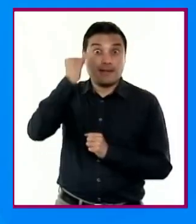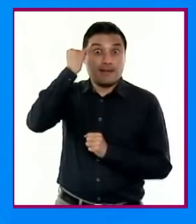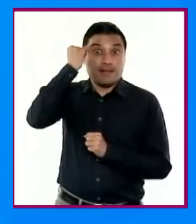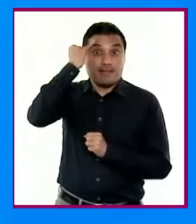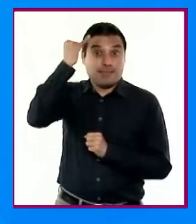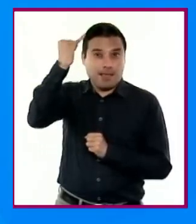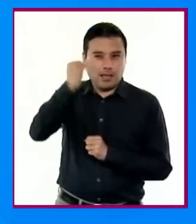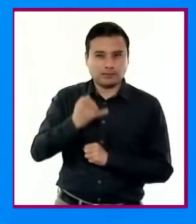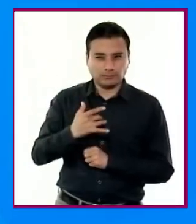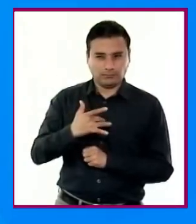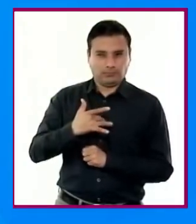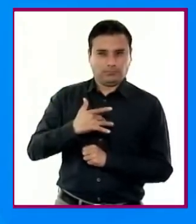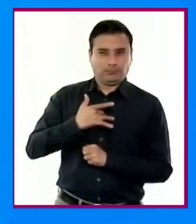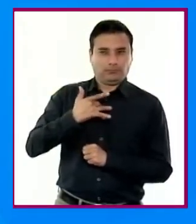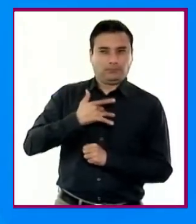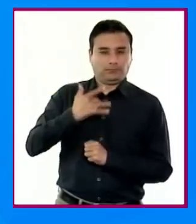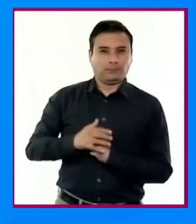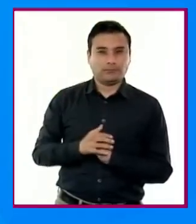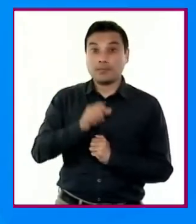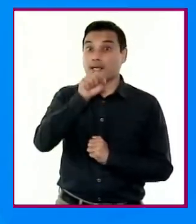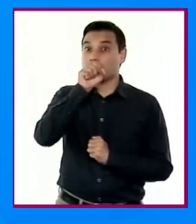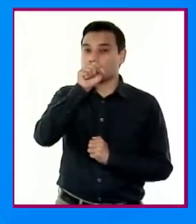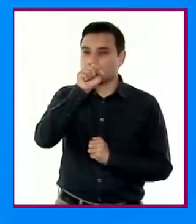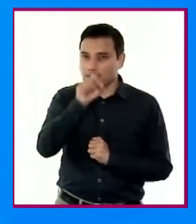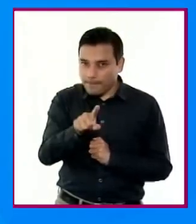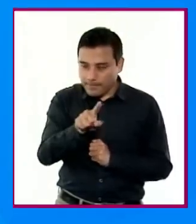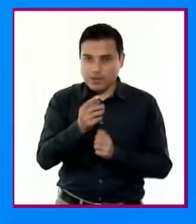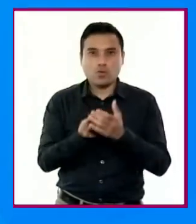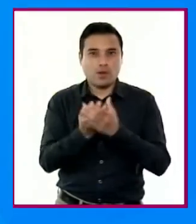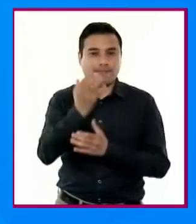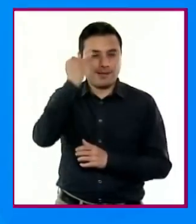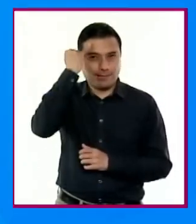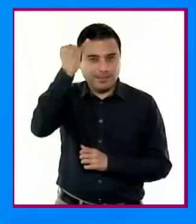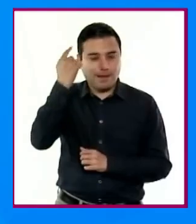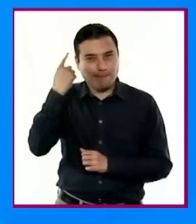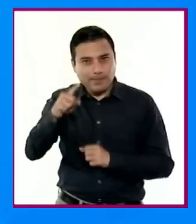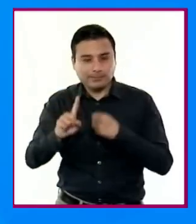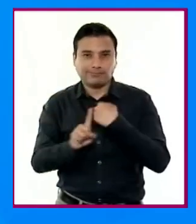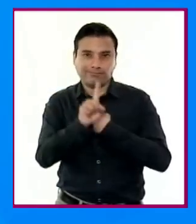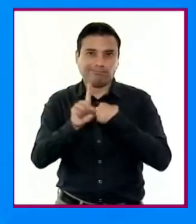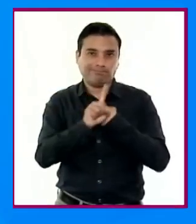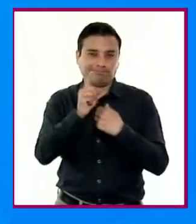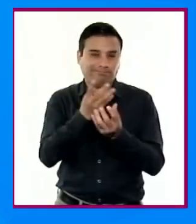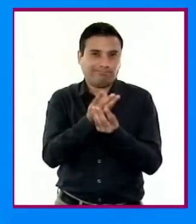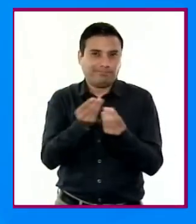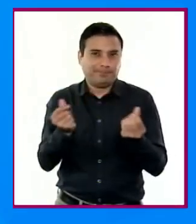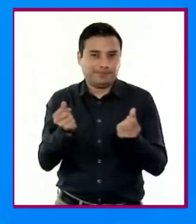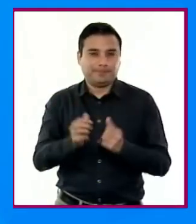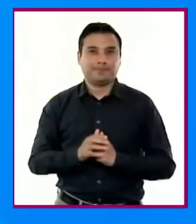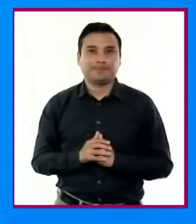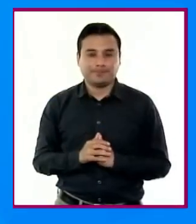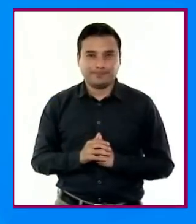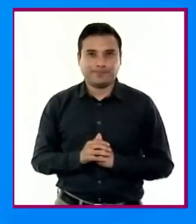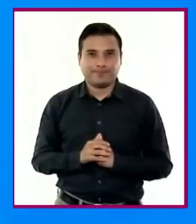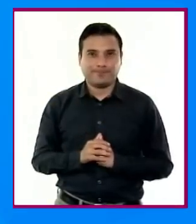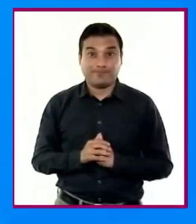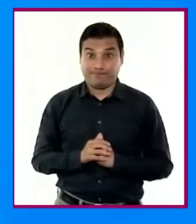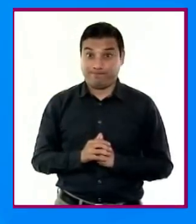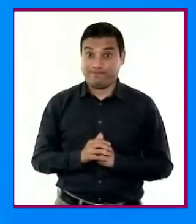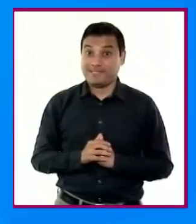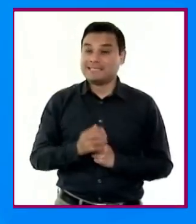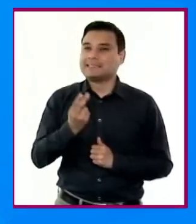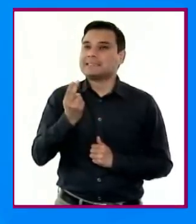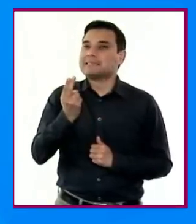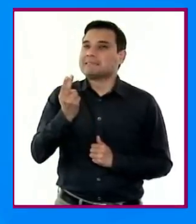estrategias para resolver situaciones de la vida cotidiana, en definitiva, la destreza para